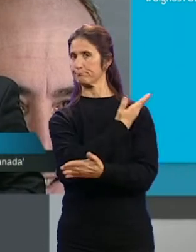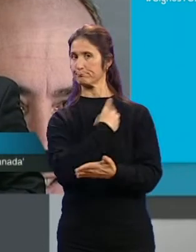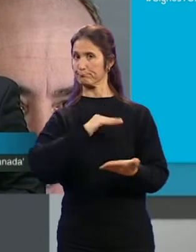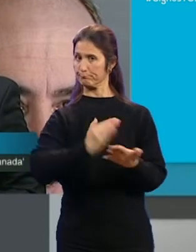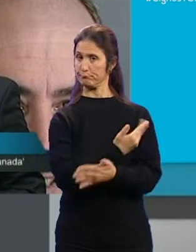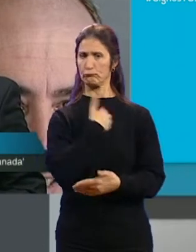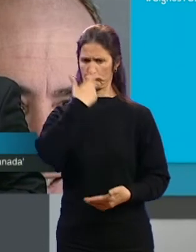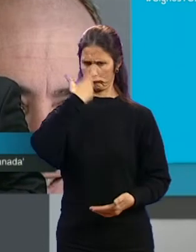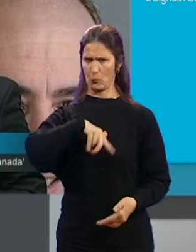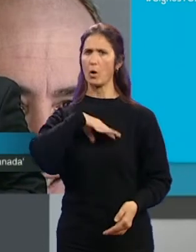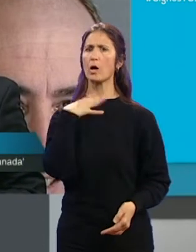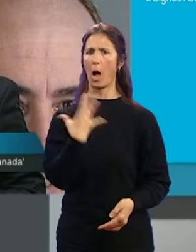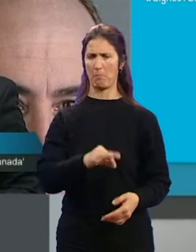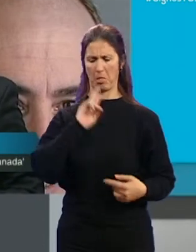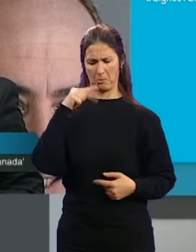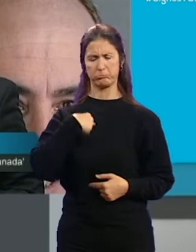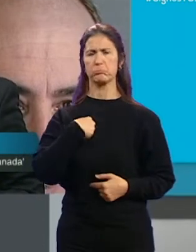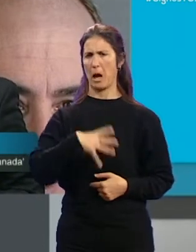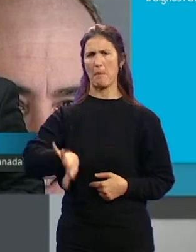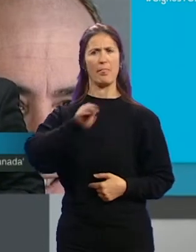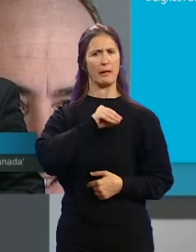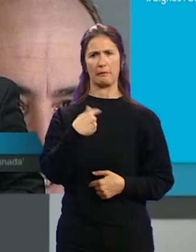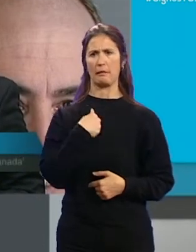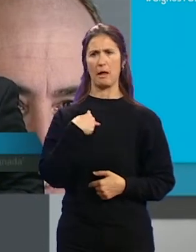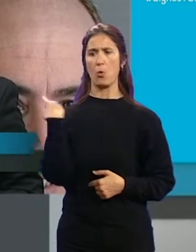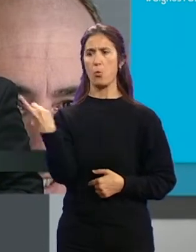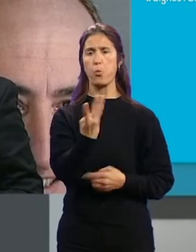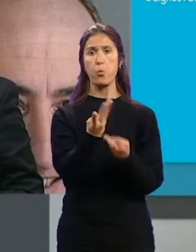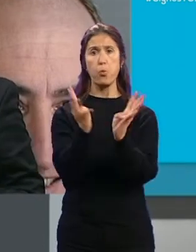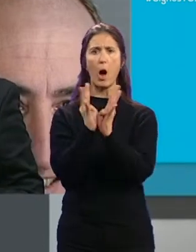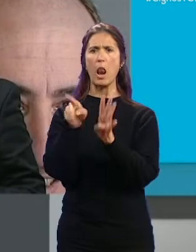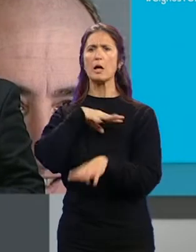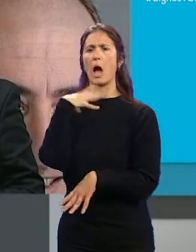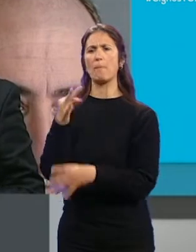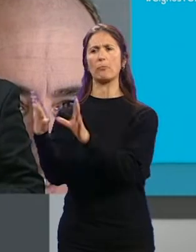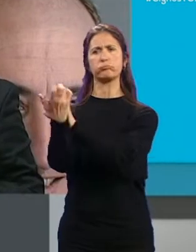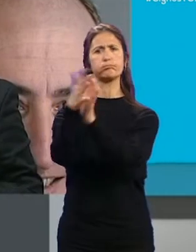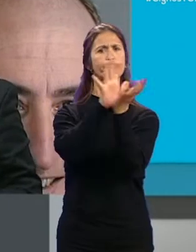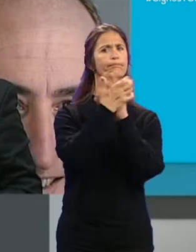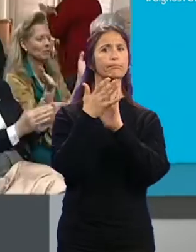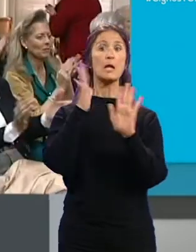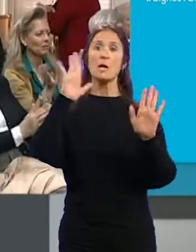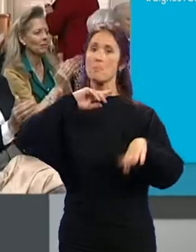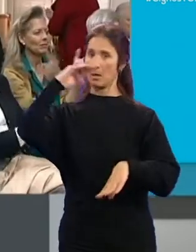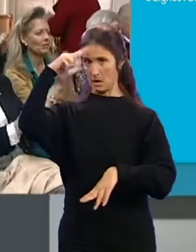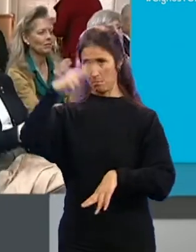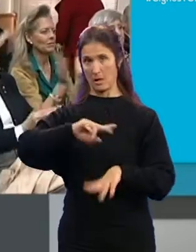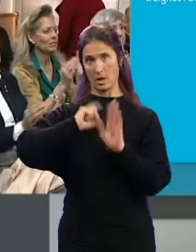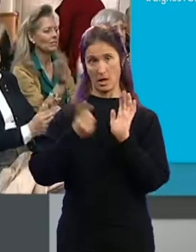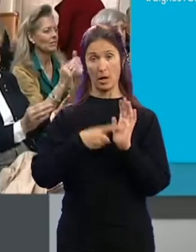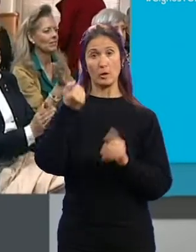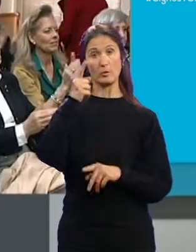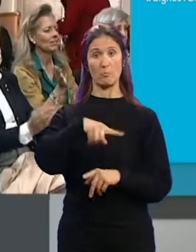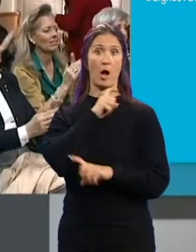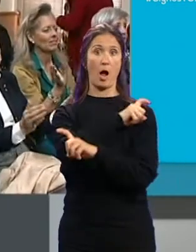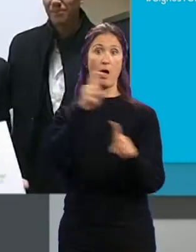soy capaz de entenderme... ...y cualquier persona de mi equipo... ...es capaz de entenderse con quien sea... ...siempre que se respete la legalidad. Por otra parte ha destacado